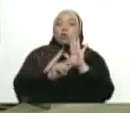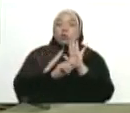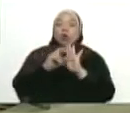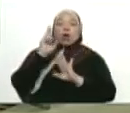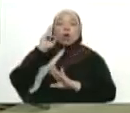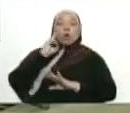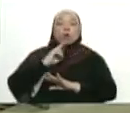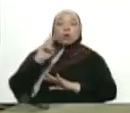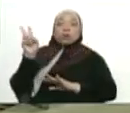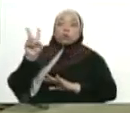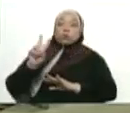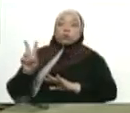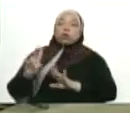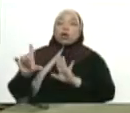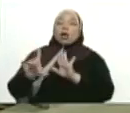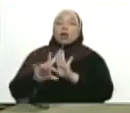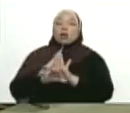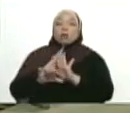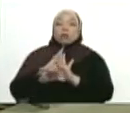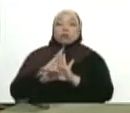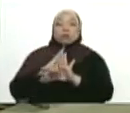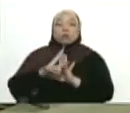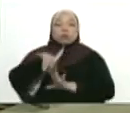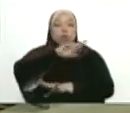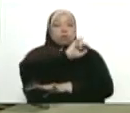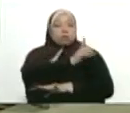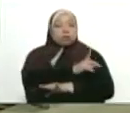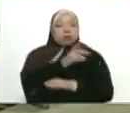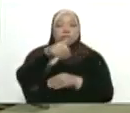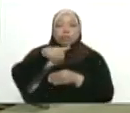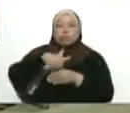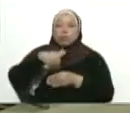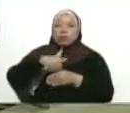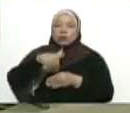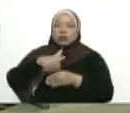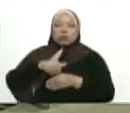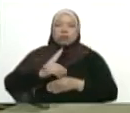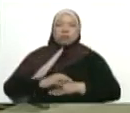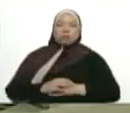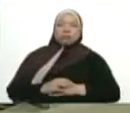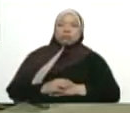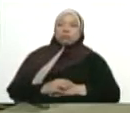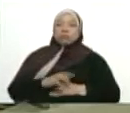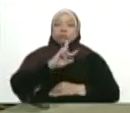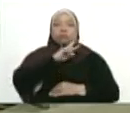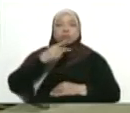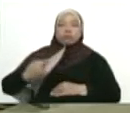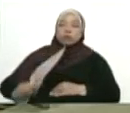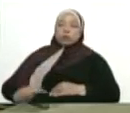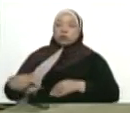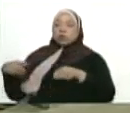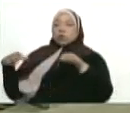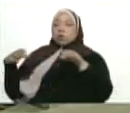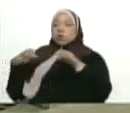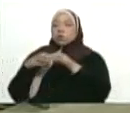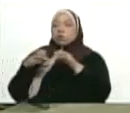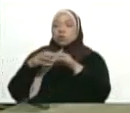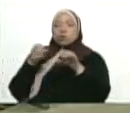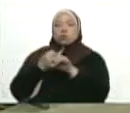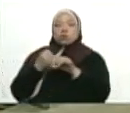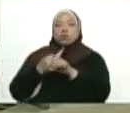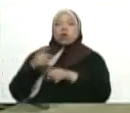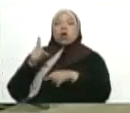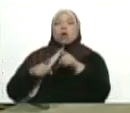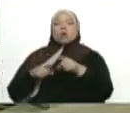Bolivariana de Venezuela y en la Ley Orgánica del Poder Electoral. Bueno, voy a dejar con ustedes al vicepresidente del comité para que haga algunos